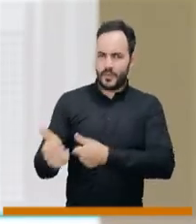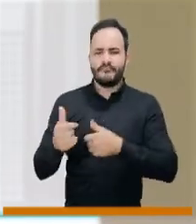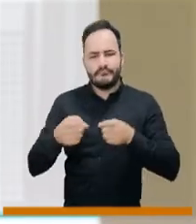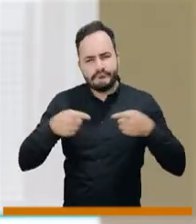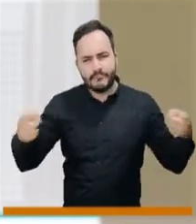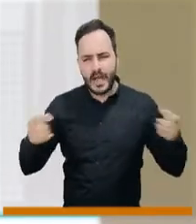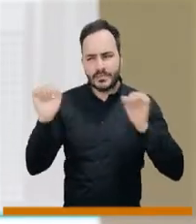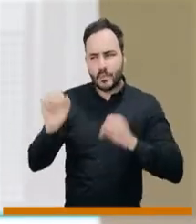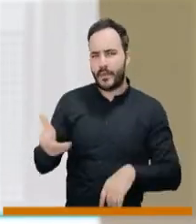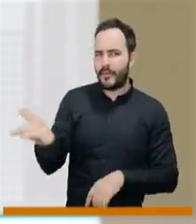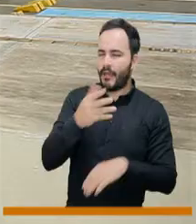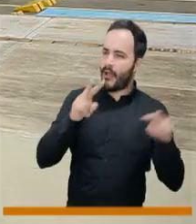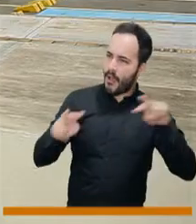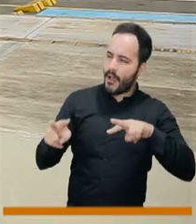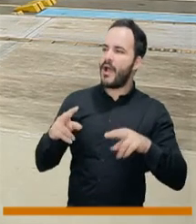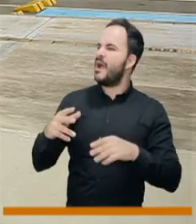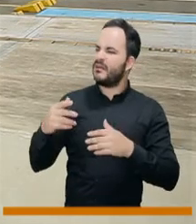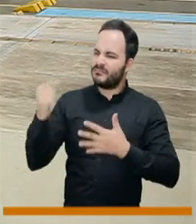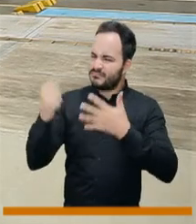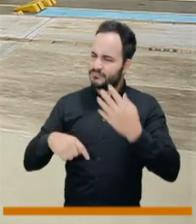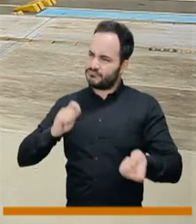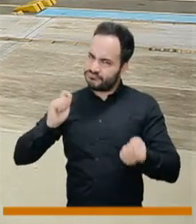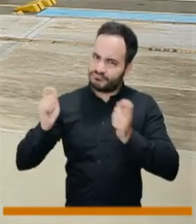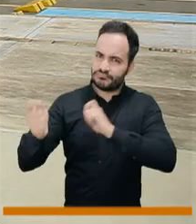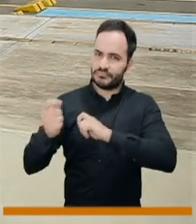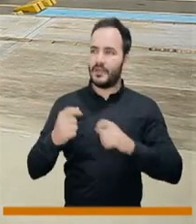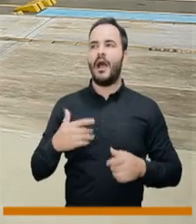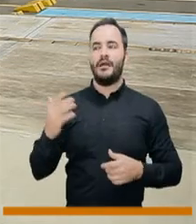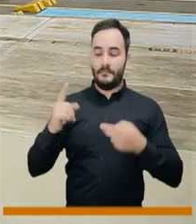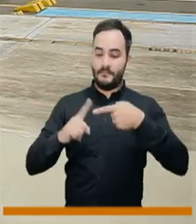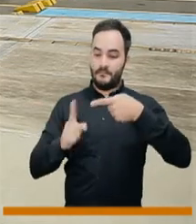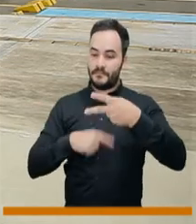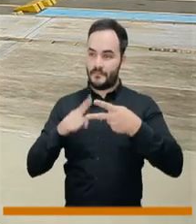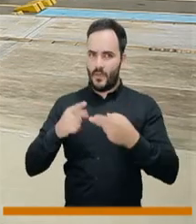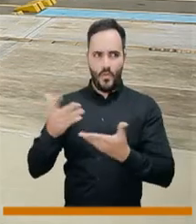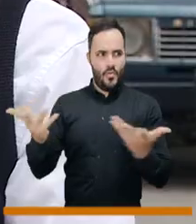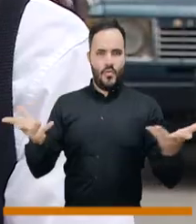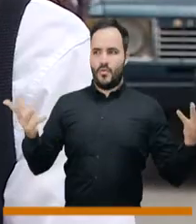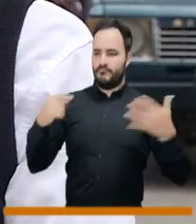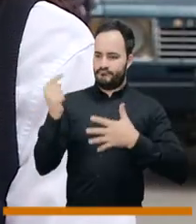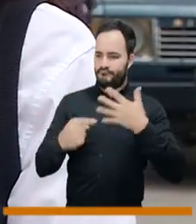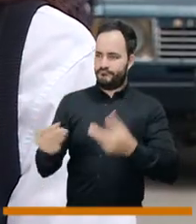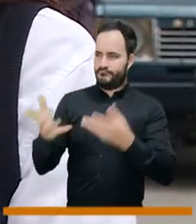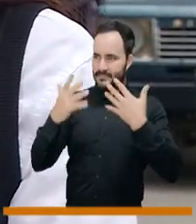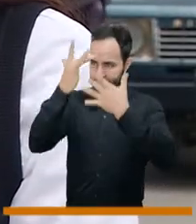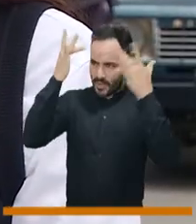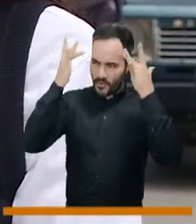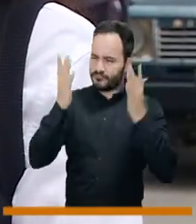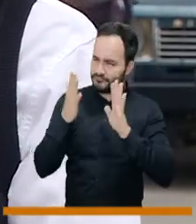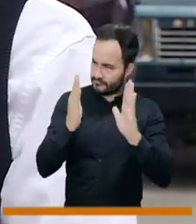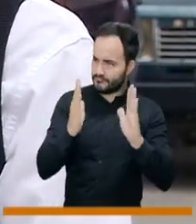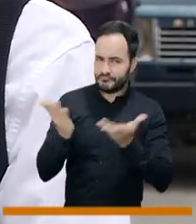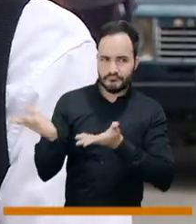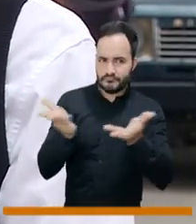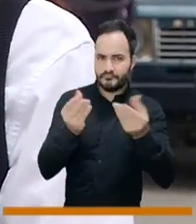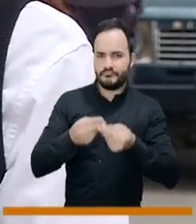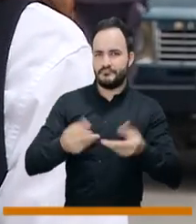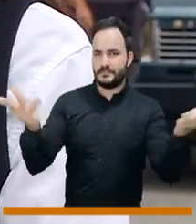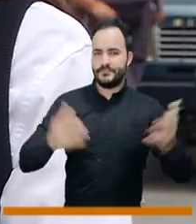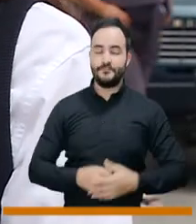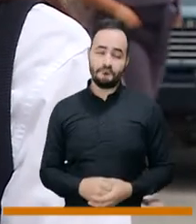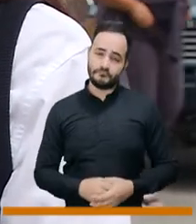materia de infraestructura todos estos recursos que hoy tenemos para la salud mental. Les agradezco por venir a nuestra